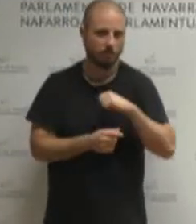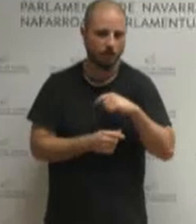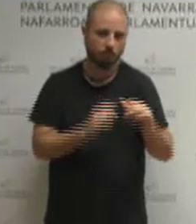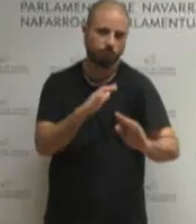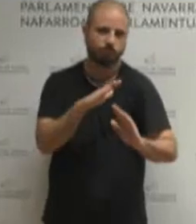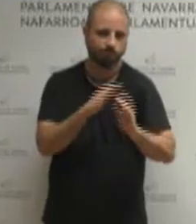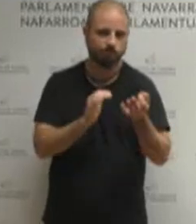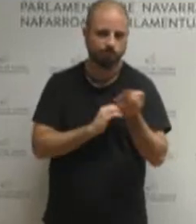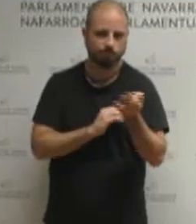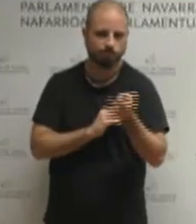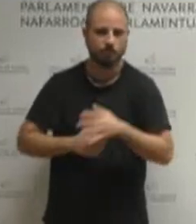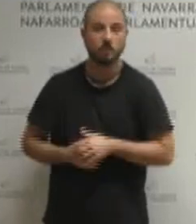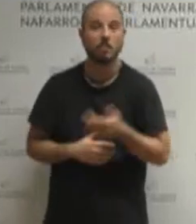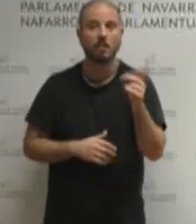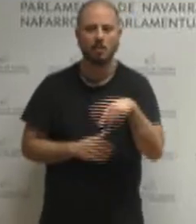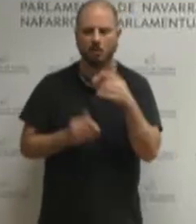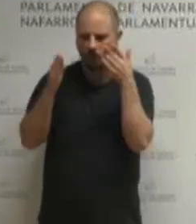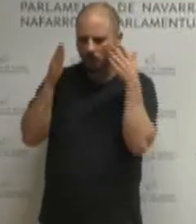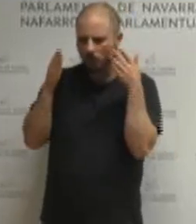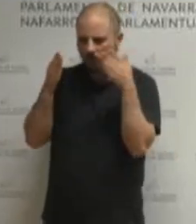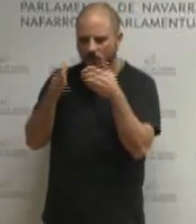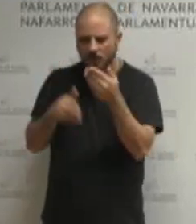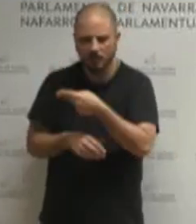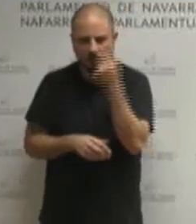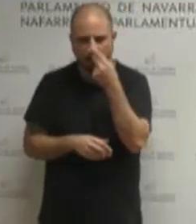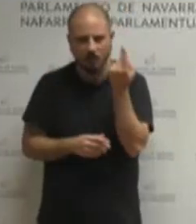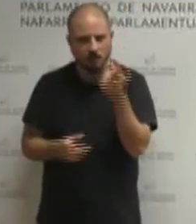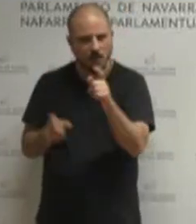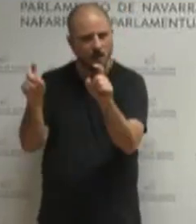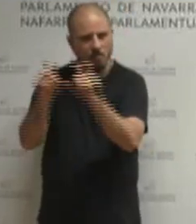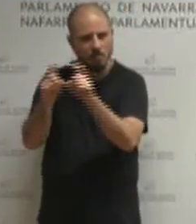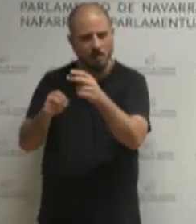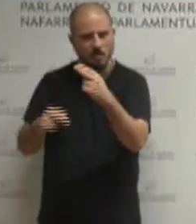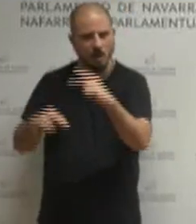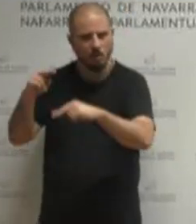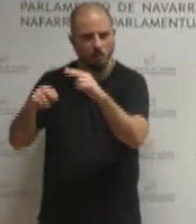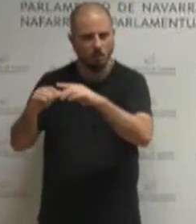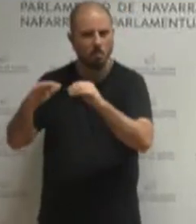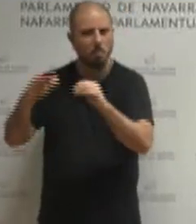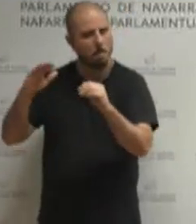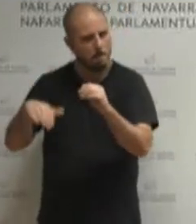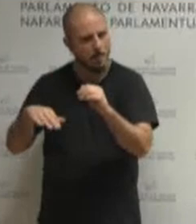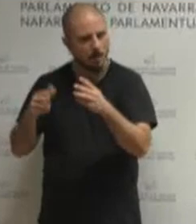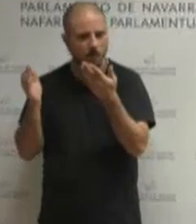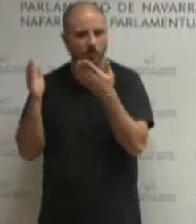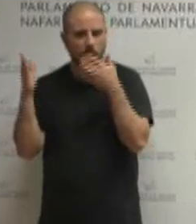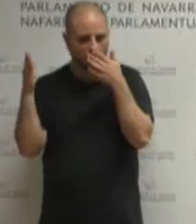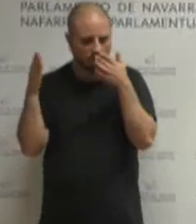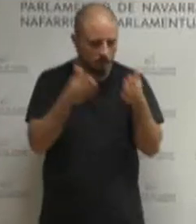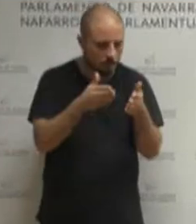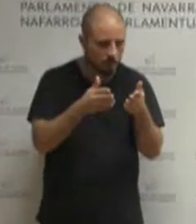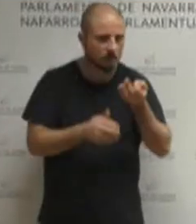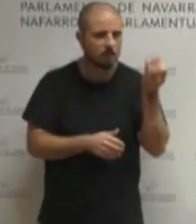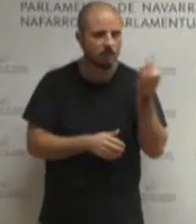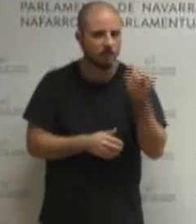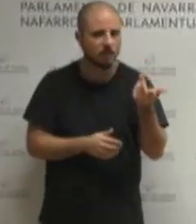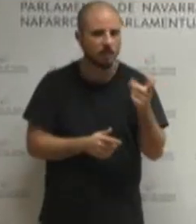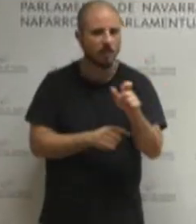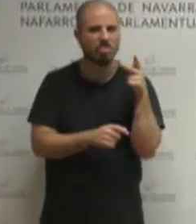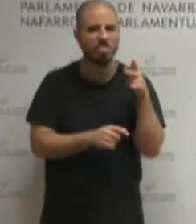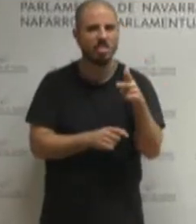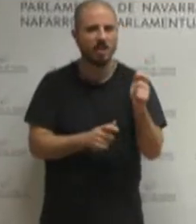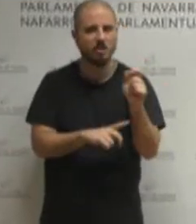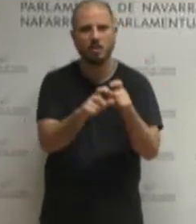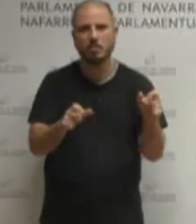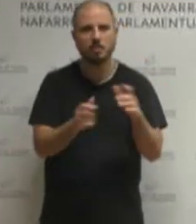no mirar tanto a los intereses de las constructoras y si mirar y garantizar el derecho subjetivo de todas las